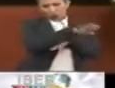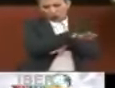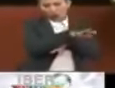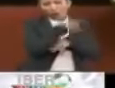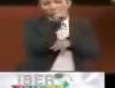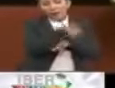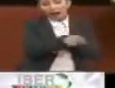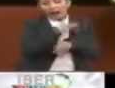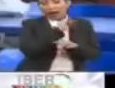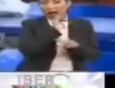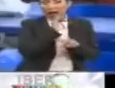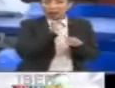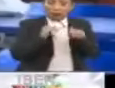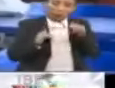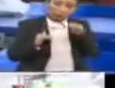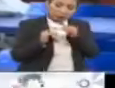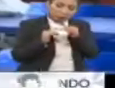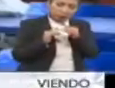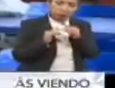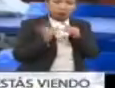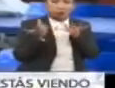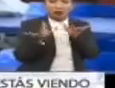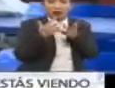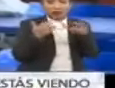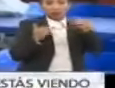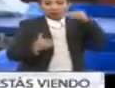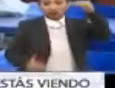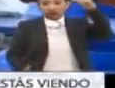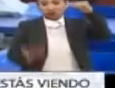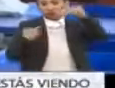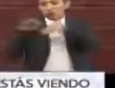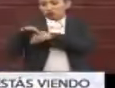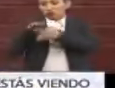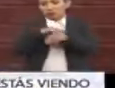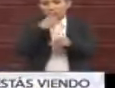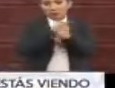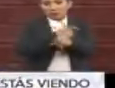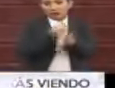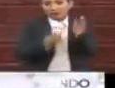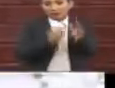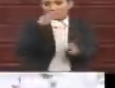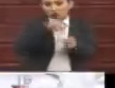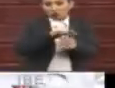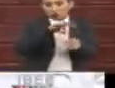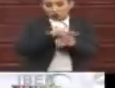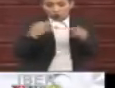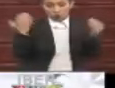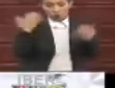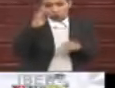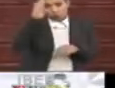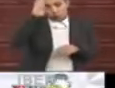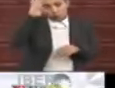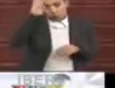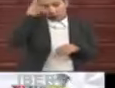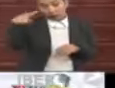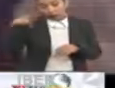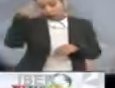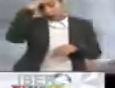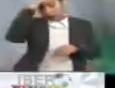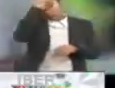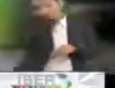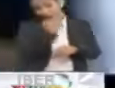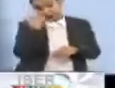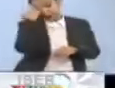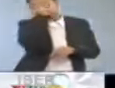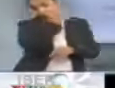cerrar un poco esta gran, gran brecha que se mostró en la primera vuelta? Y sí, pues, en tu experiencia,